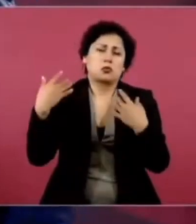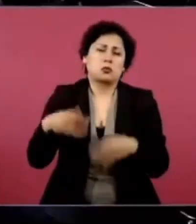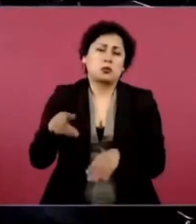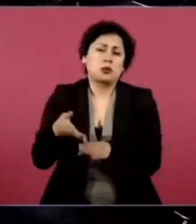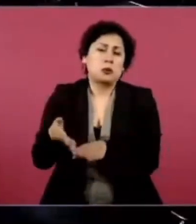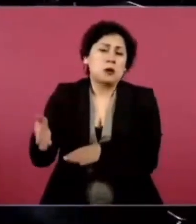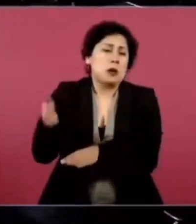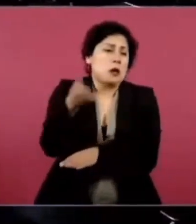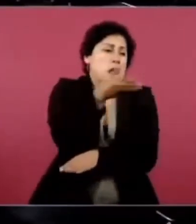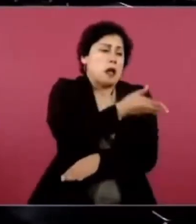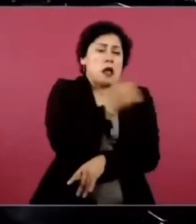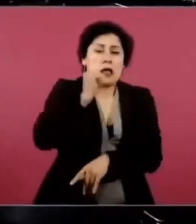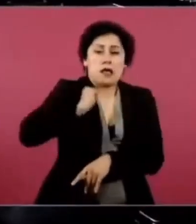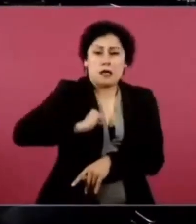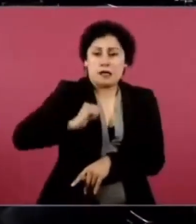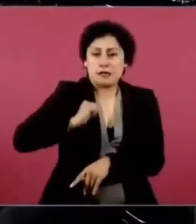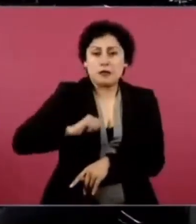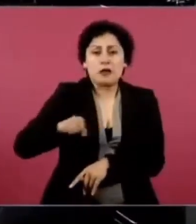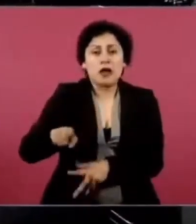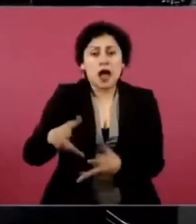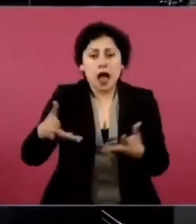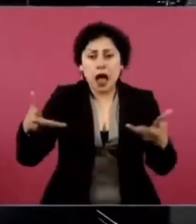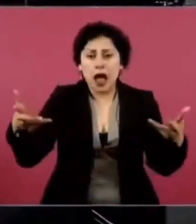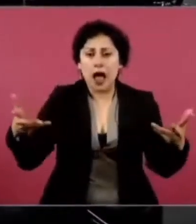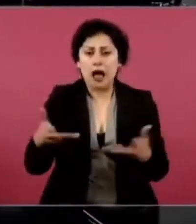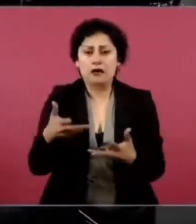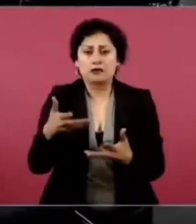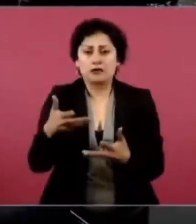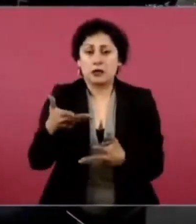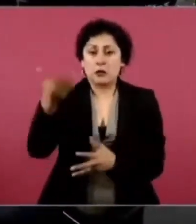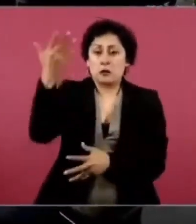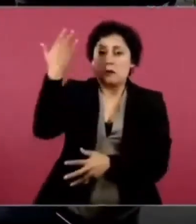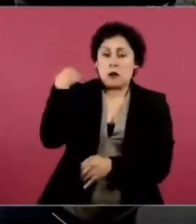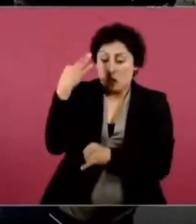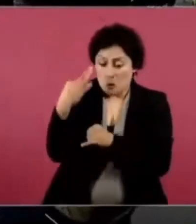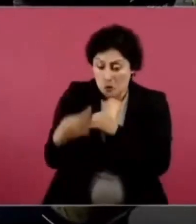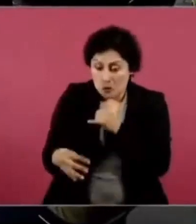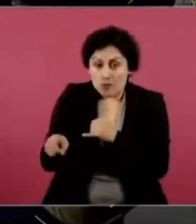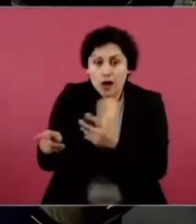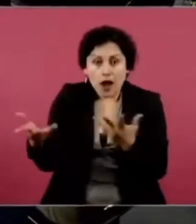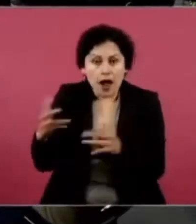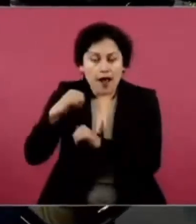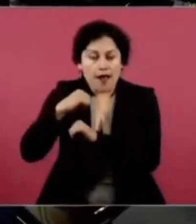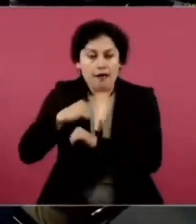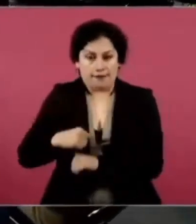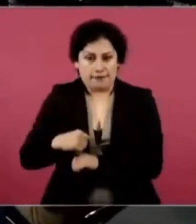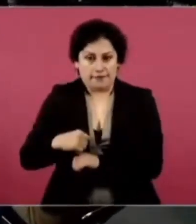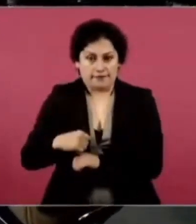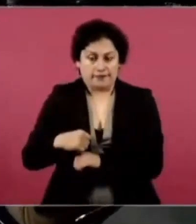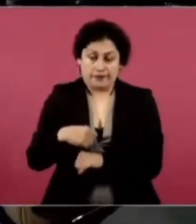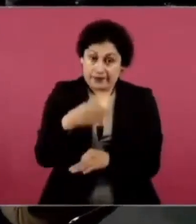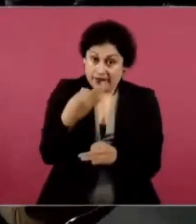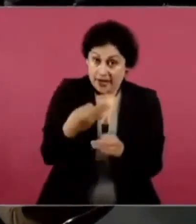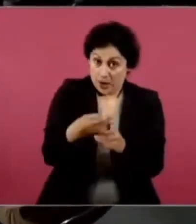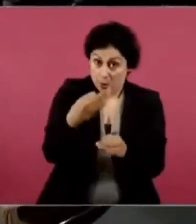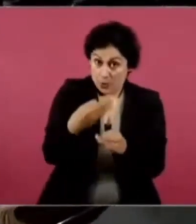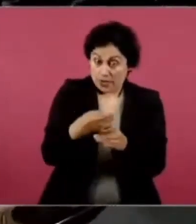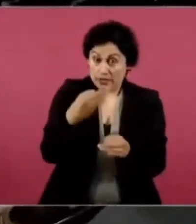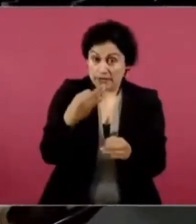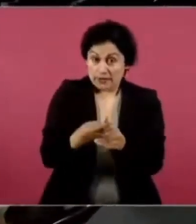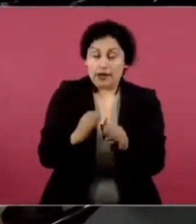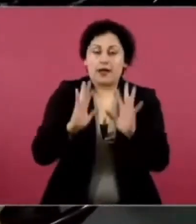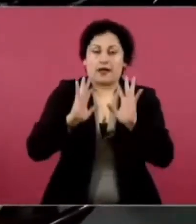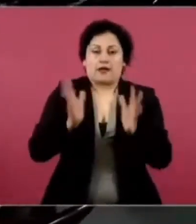las últimas refinerías. Entonces, ahora, con la